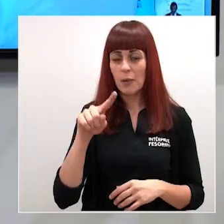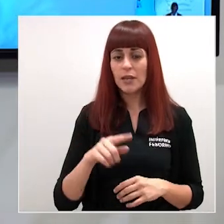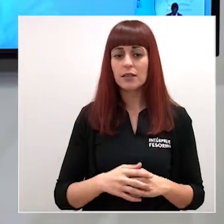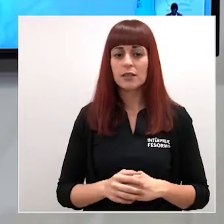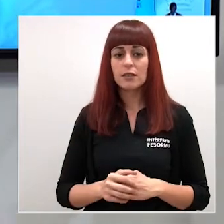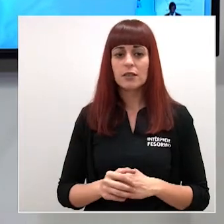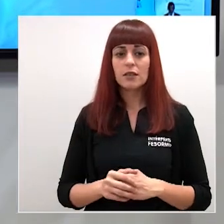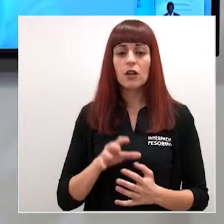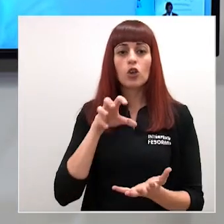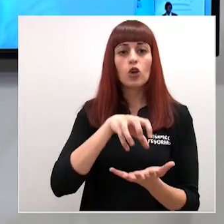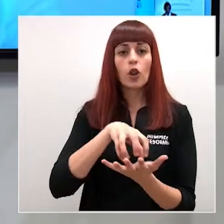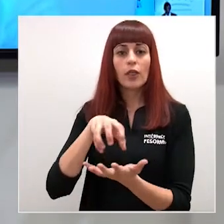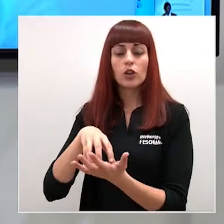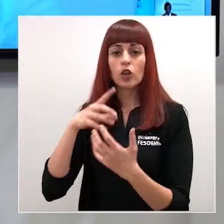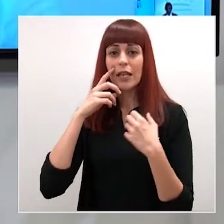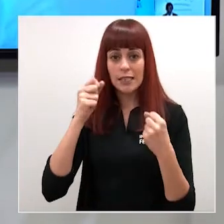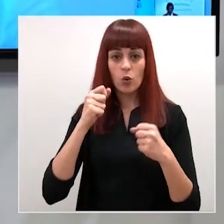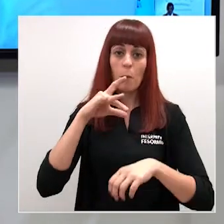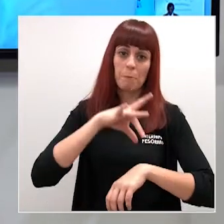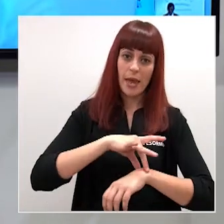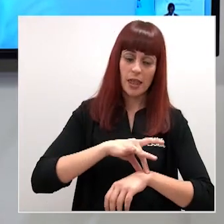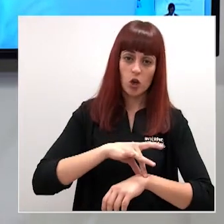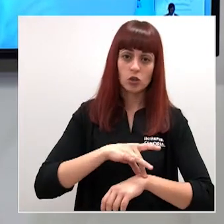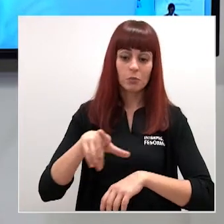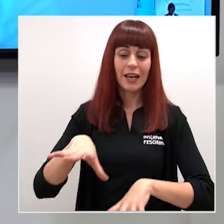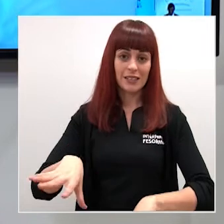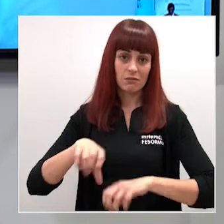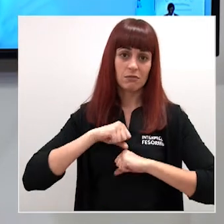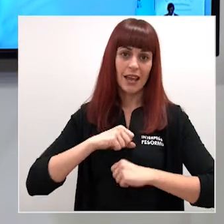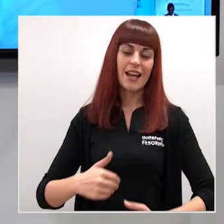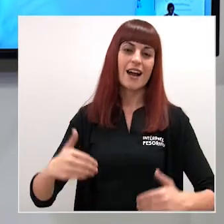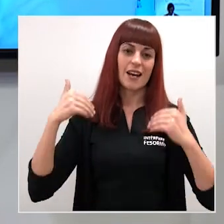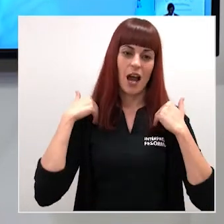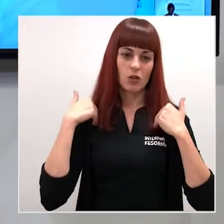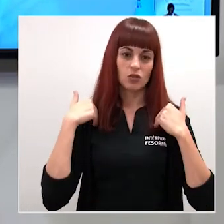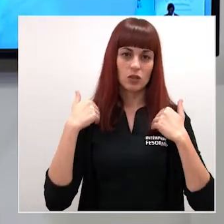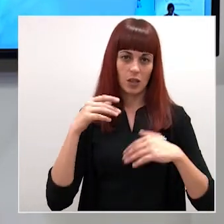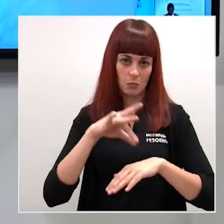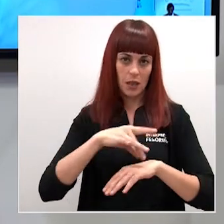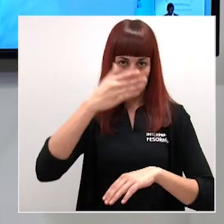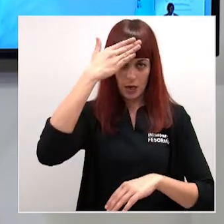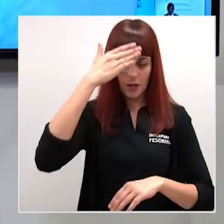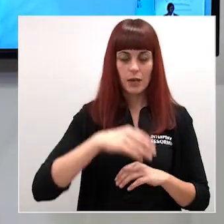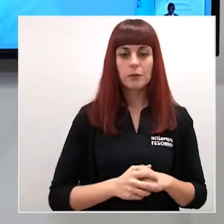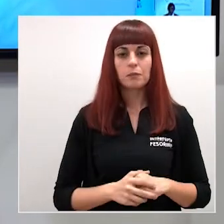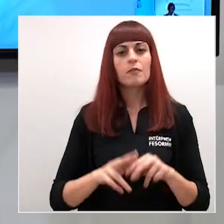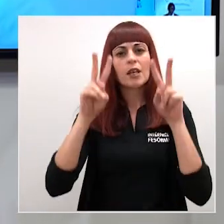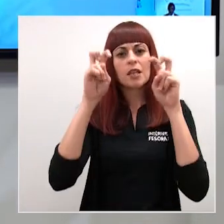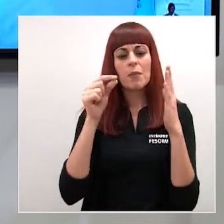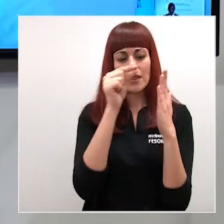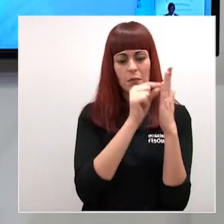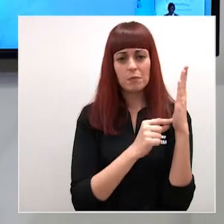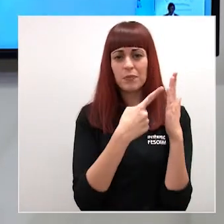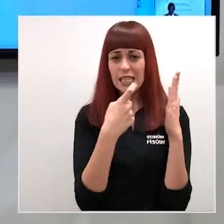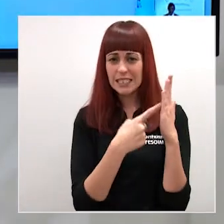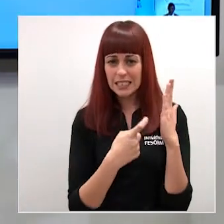nuestros centros de salud nuestros médicos y nuestros enfermeros de los centros de salud respecto al tema de la desescalada mañana